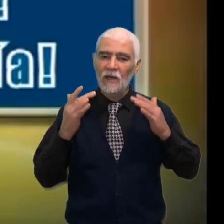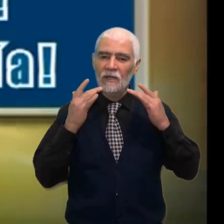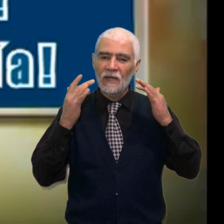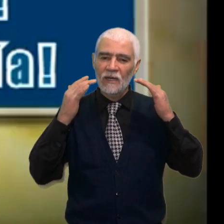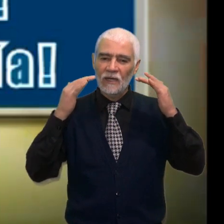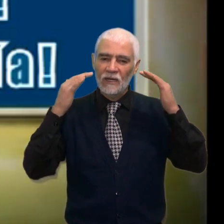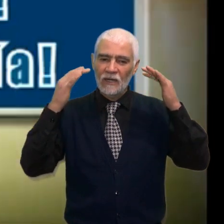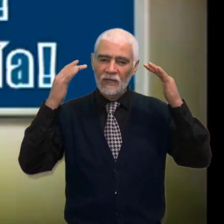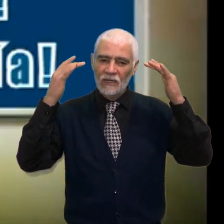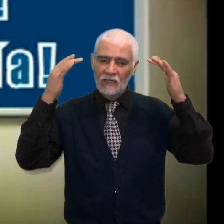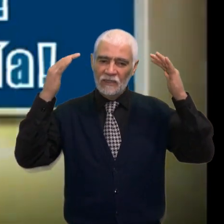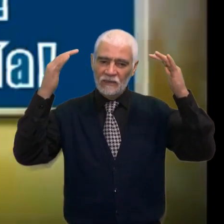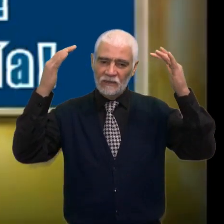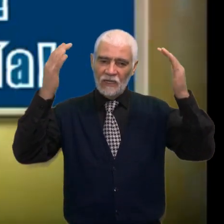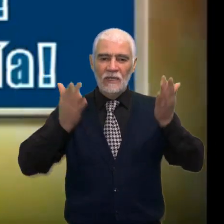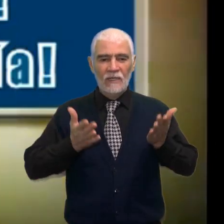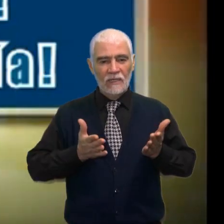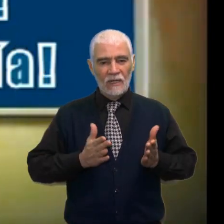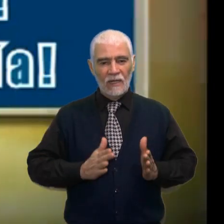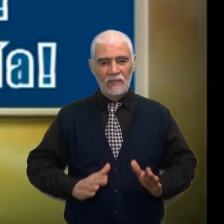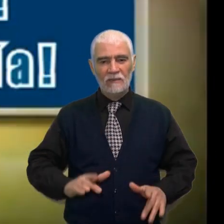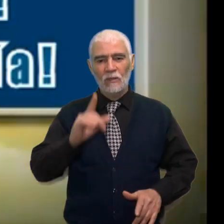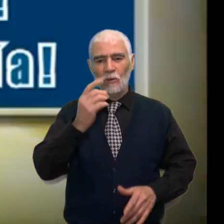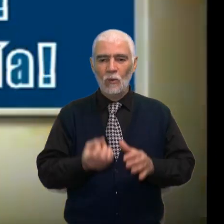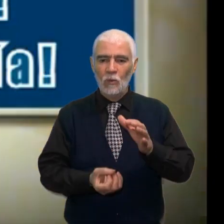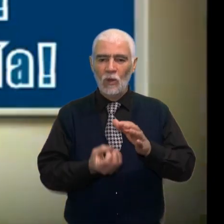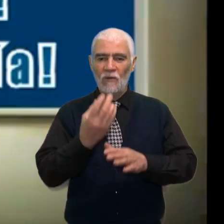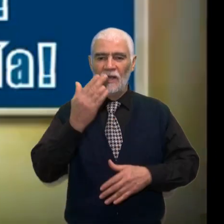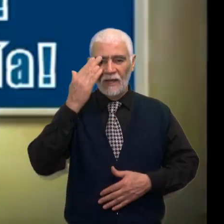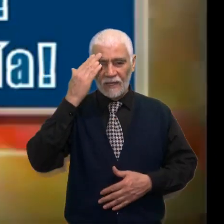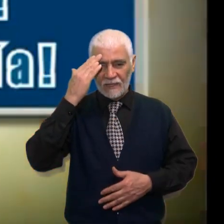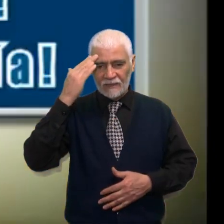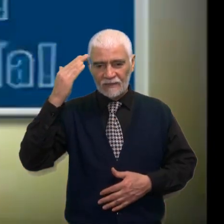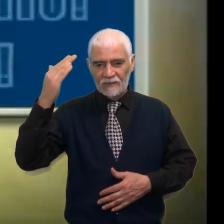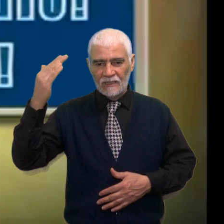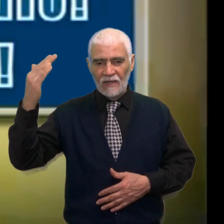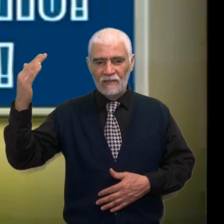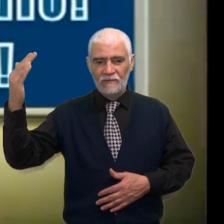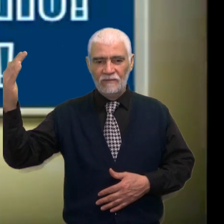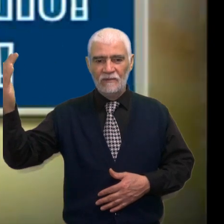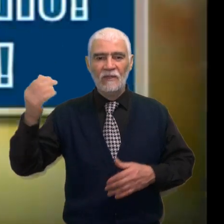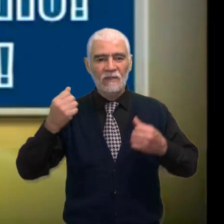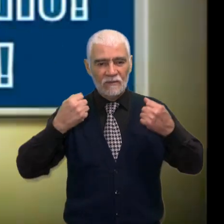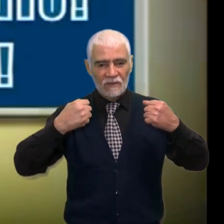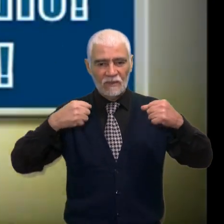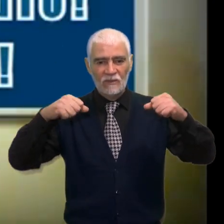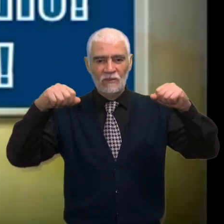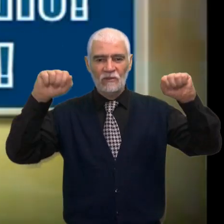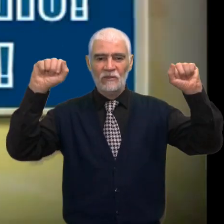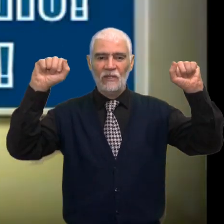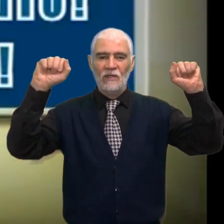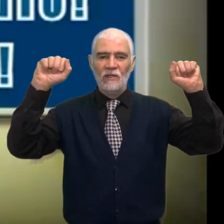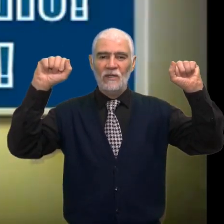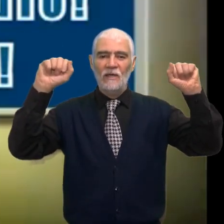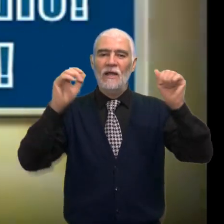alegría, nació un nuevo día Victoria